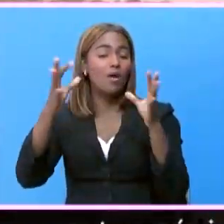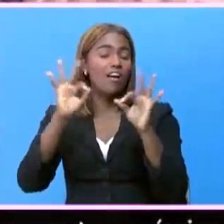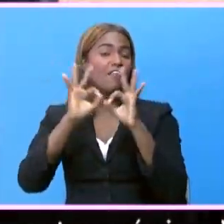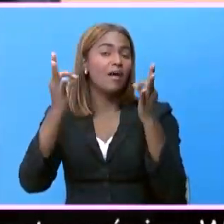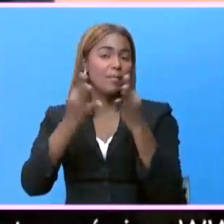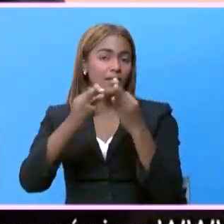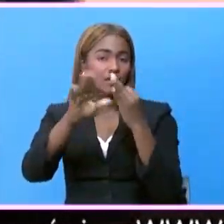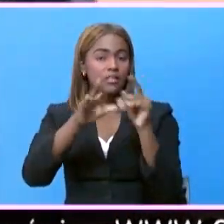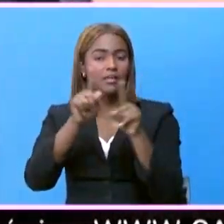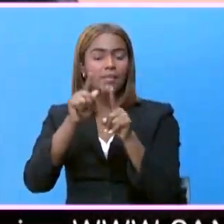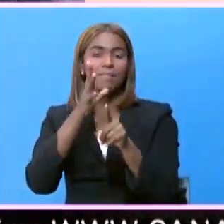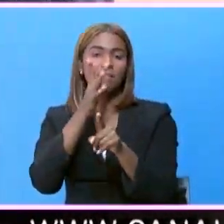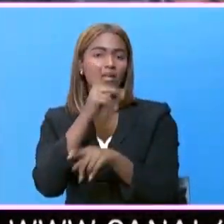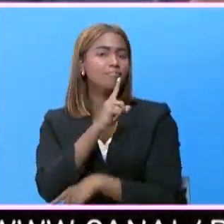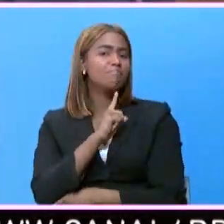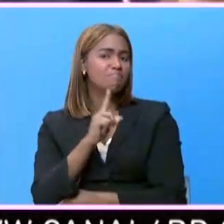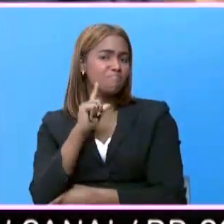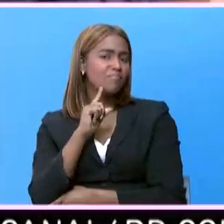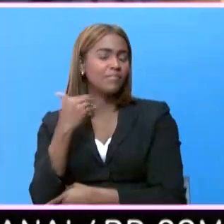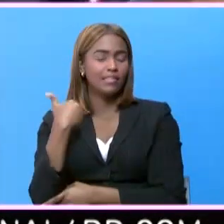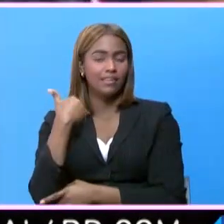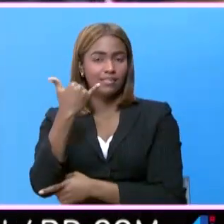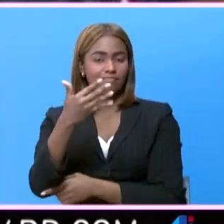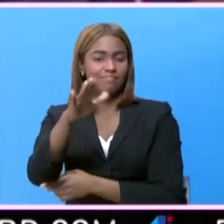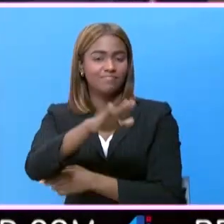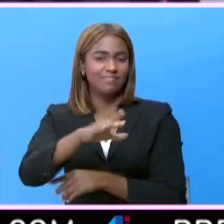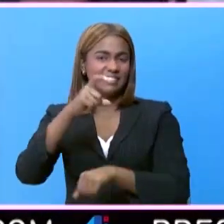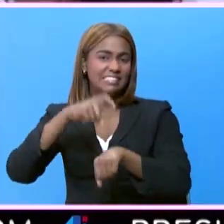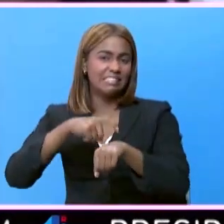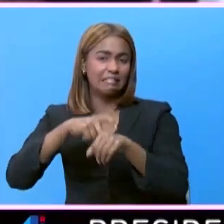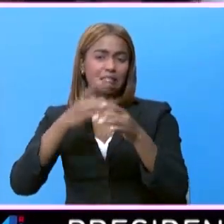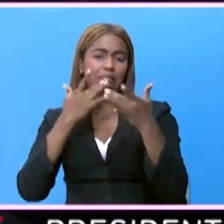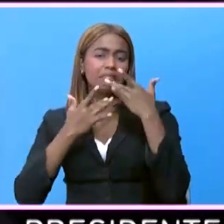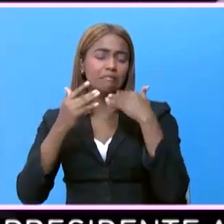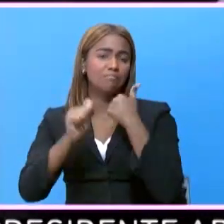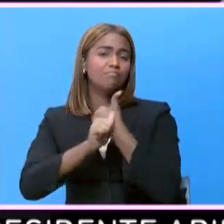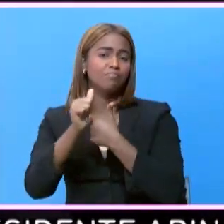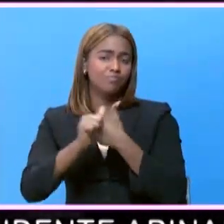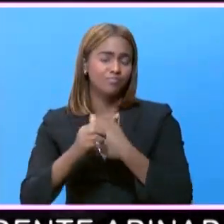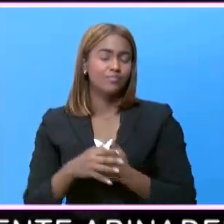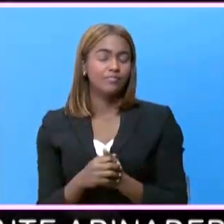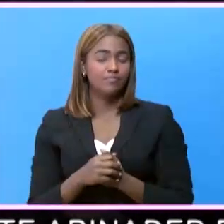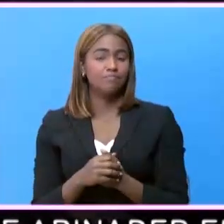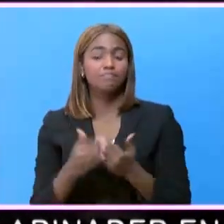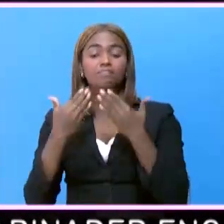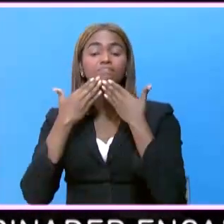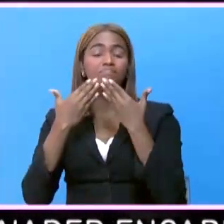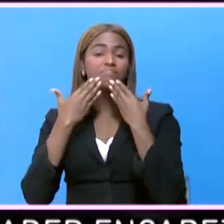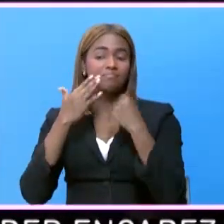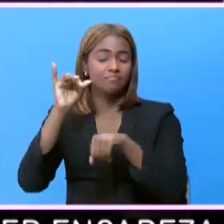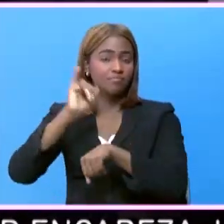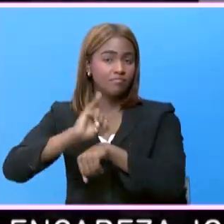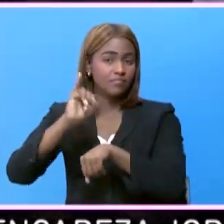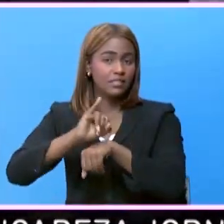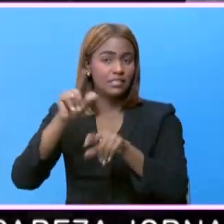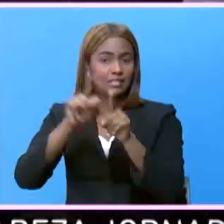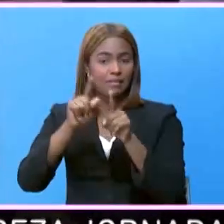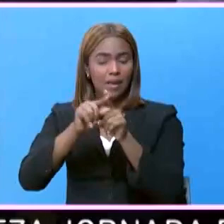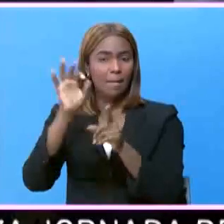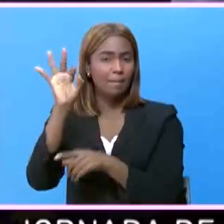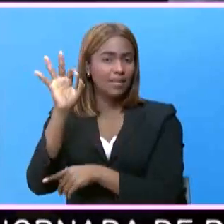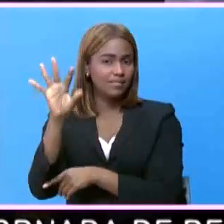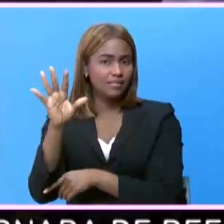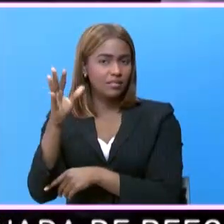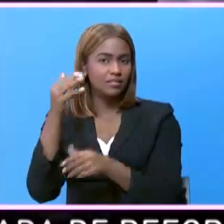familias y madres solteras que se encuentran en estado de vulnerabilidad. Agradecemos a la iglesia, al pastor, a